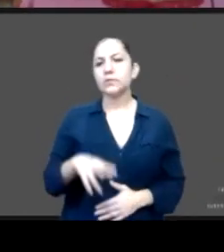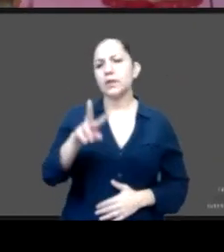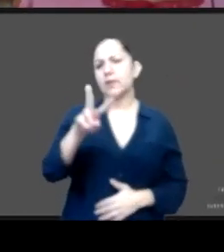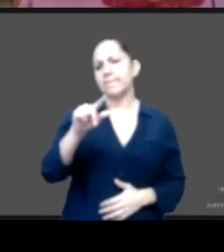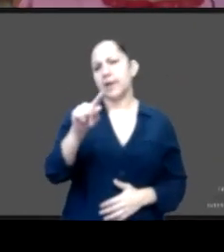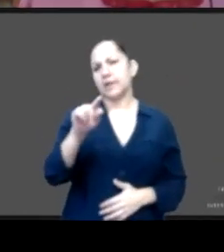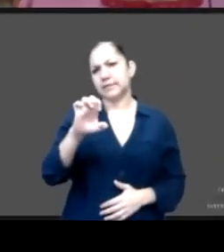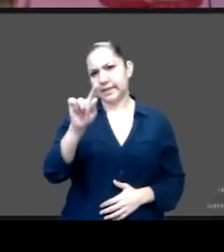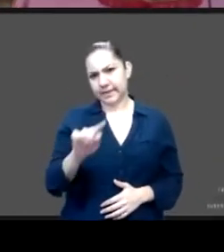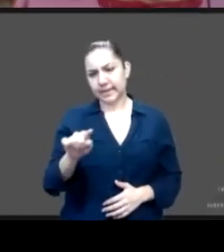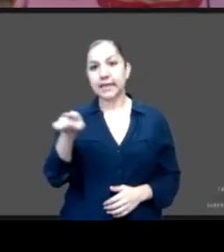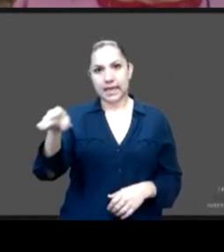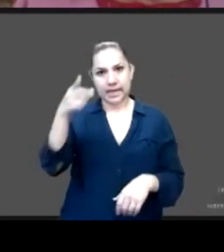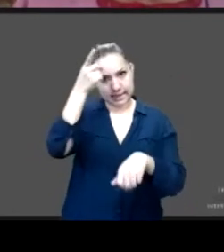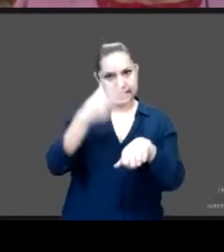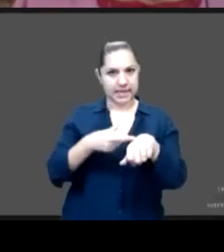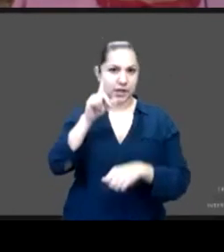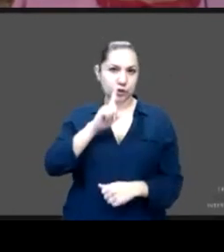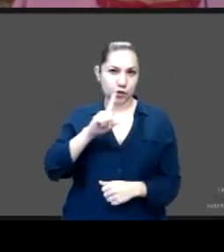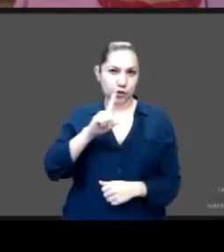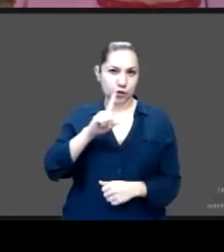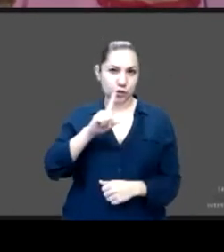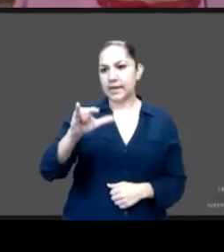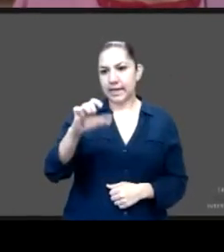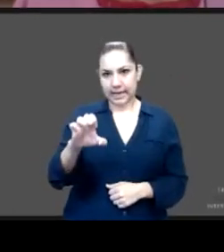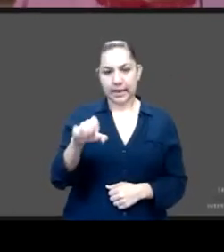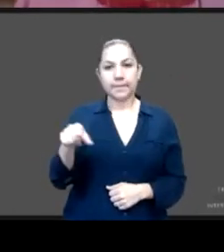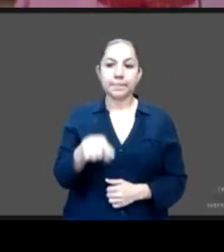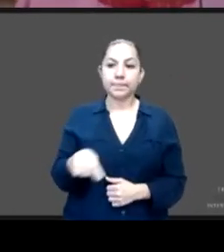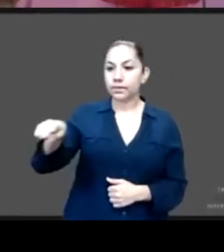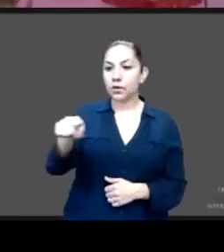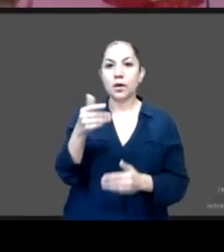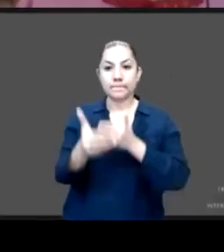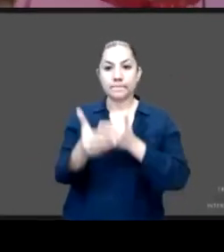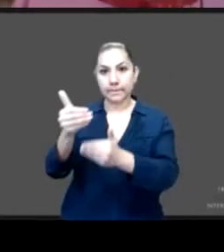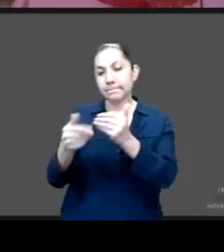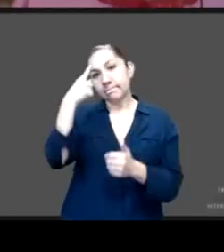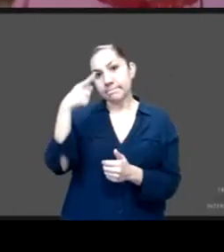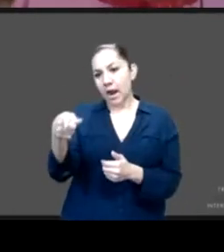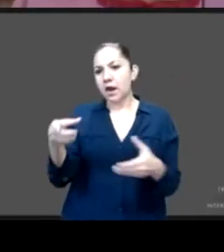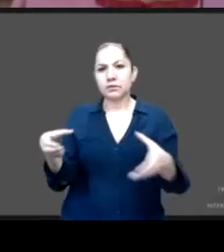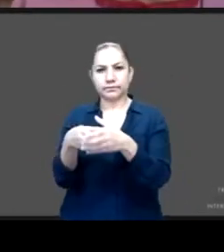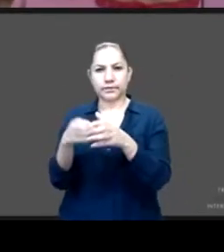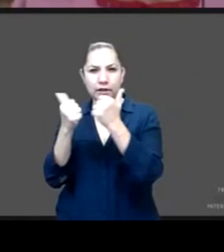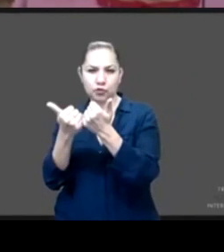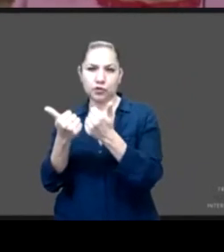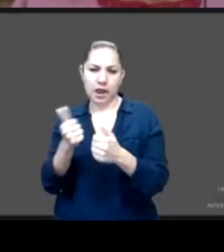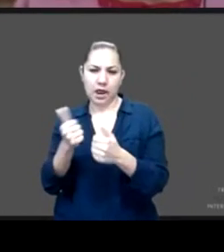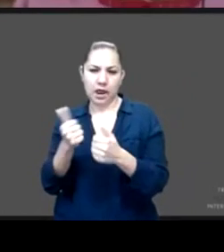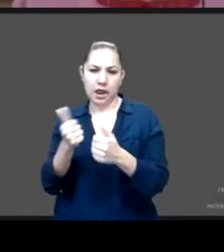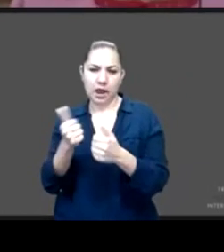general del IGE, Red de Jóvenes por los Derechos Sexuales y Reproductivos AC, feminista, trabajadora